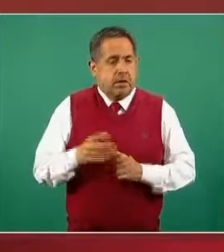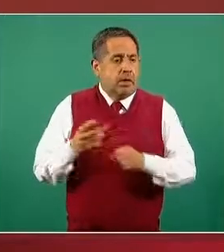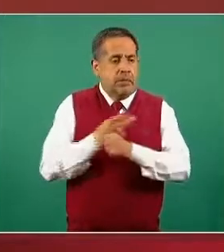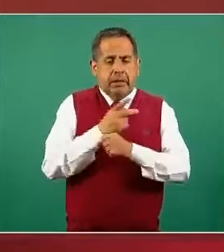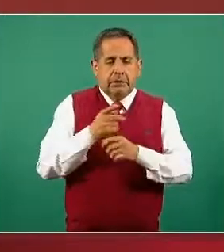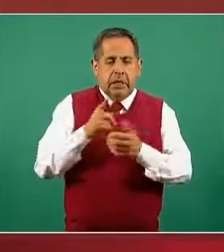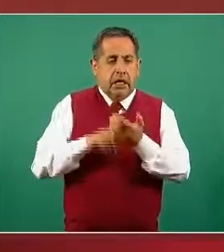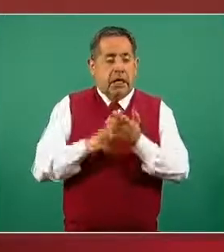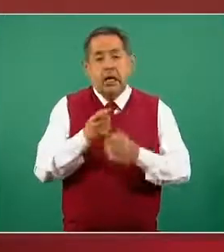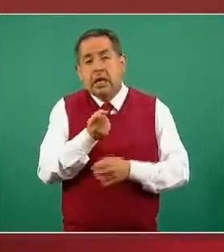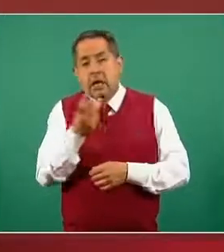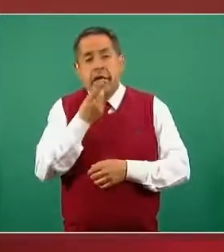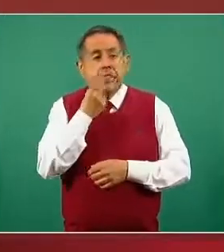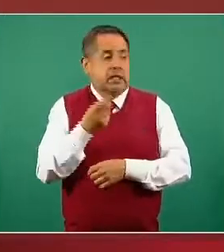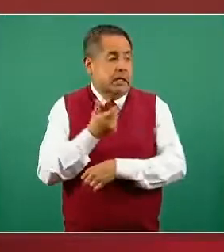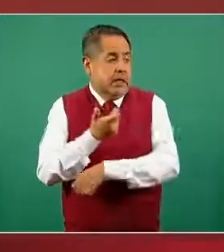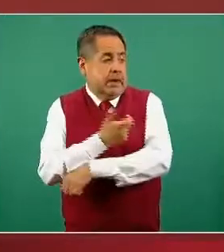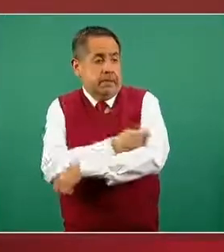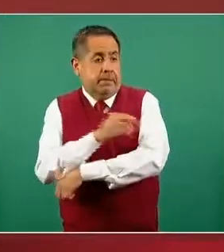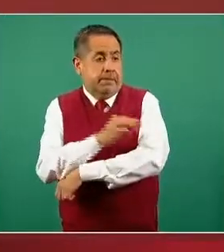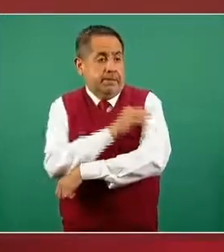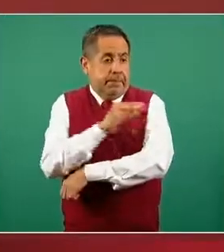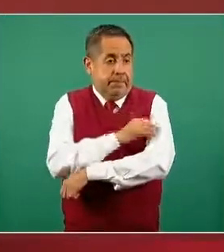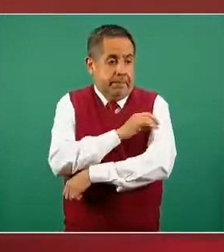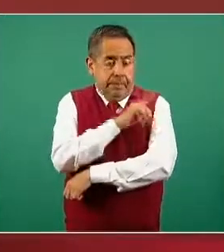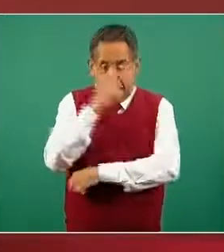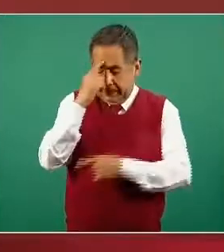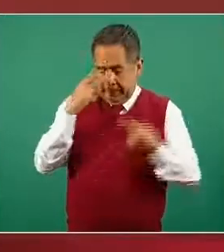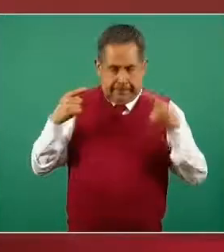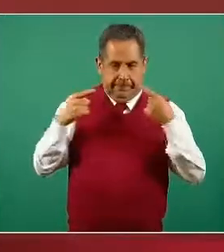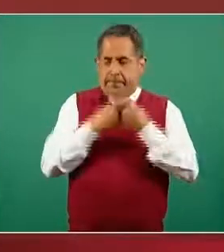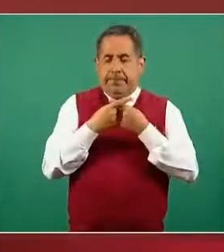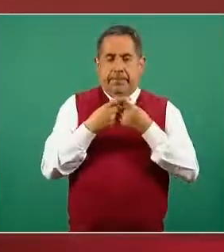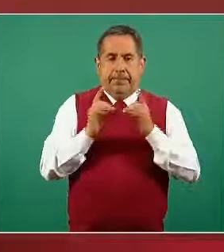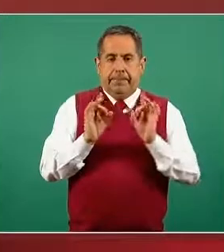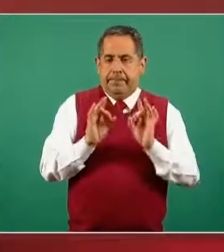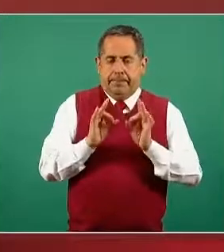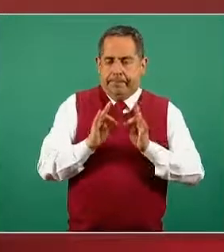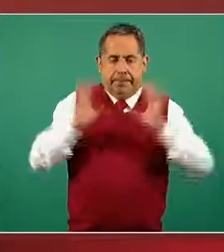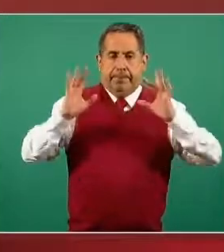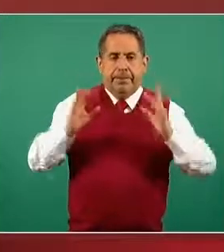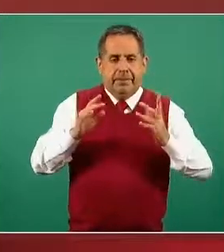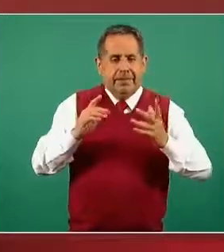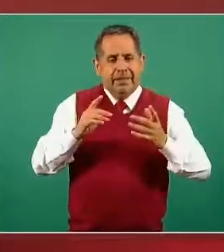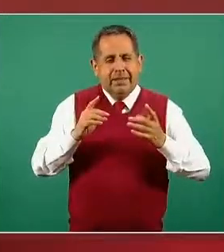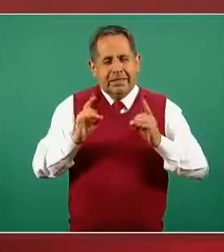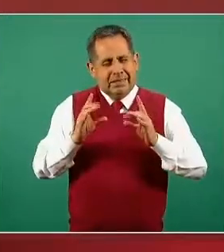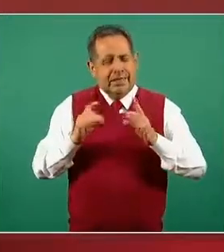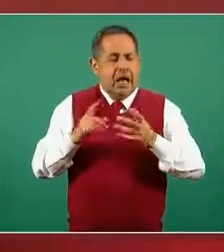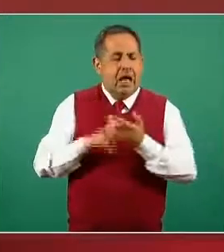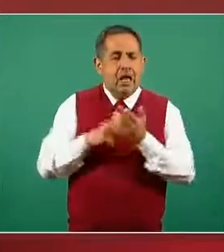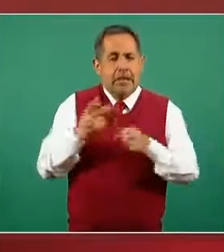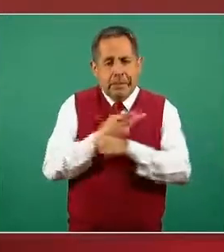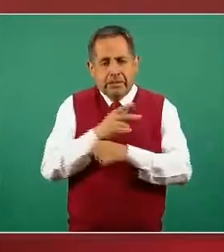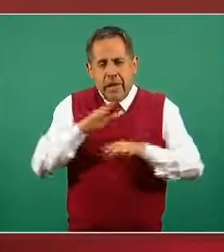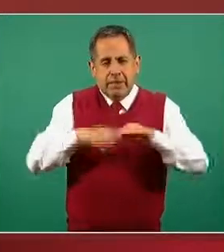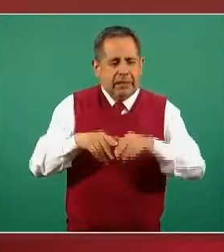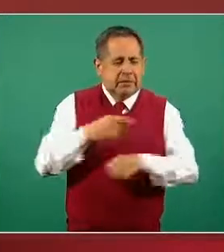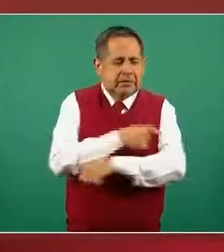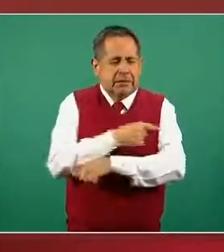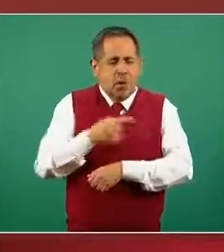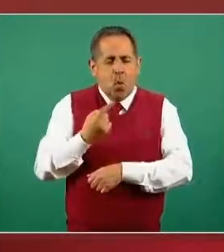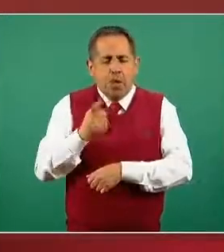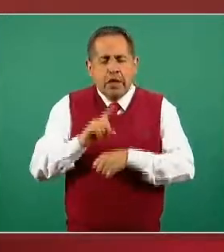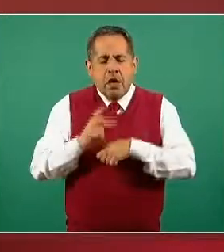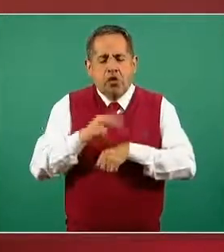asociados a vacunación e inmunización, estas reacciones que presentan las personas en el momento de ser vacunadas con los primeros pocos